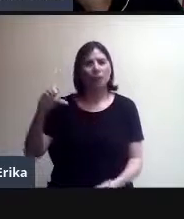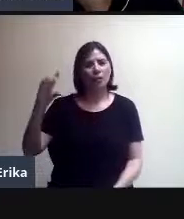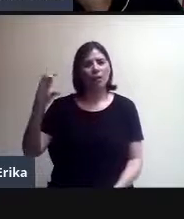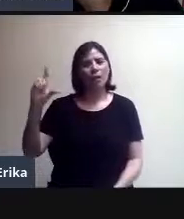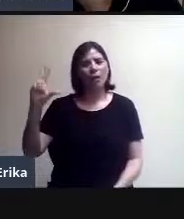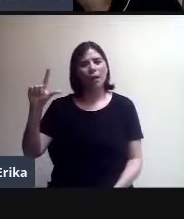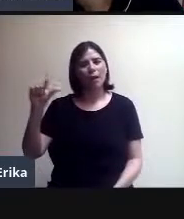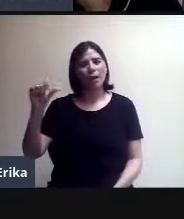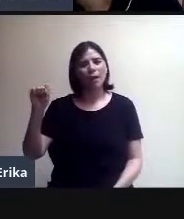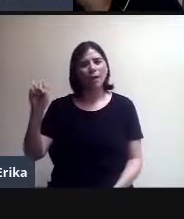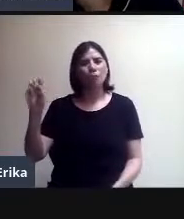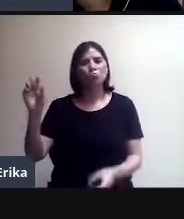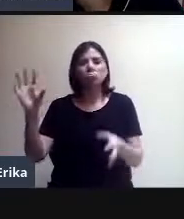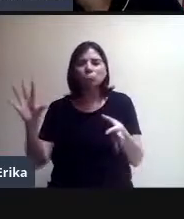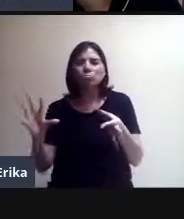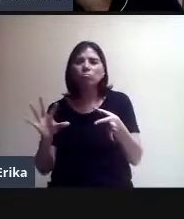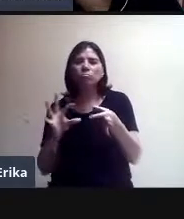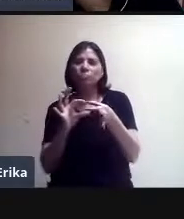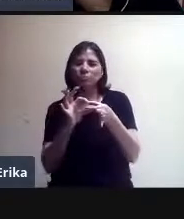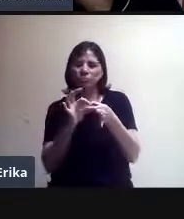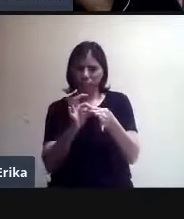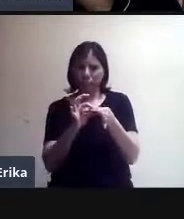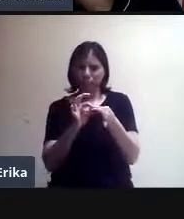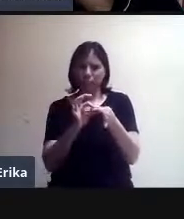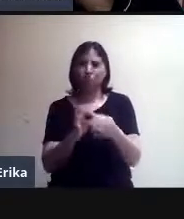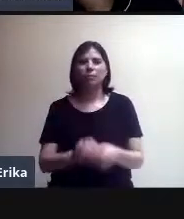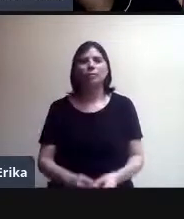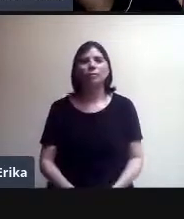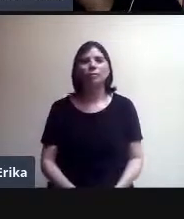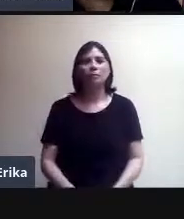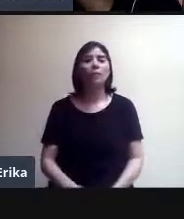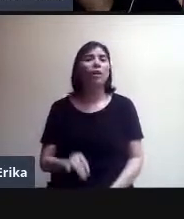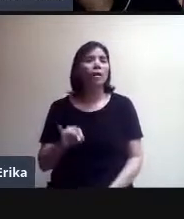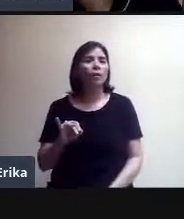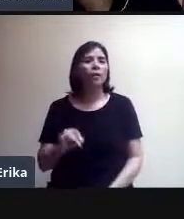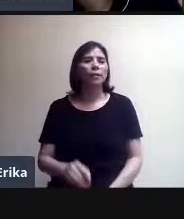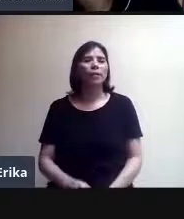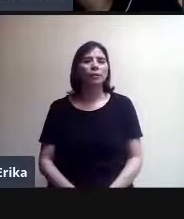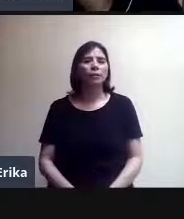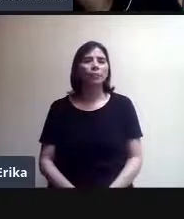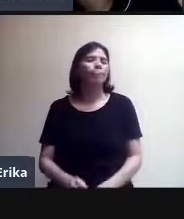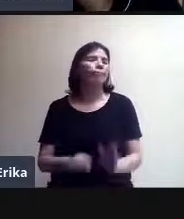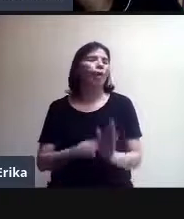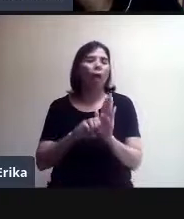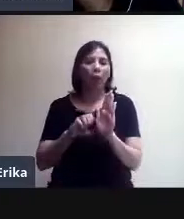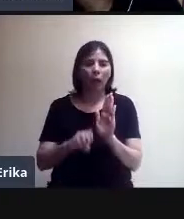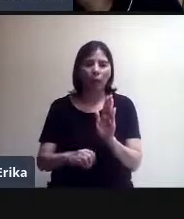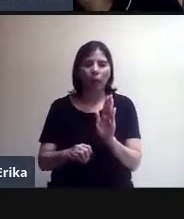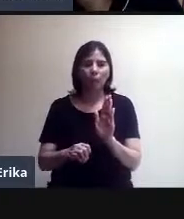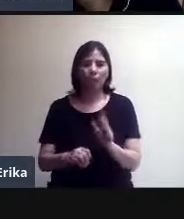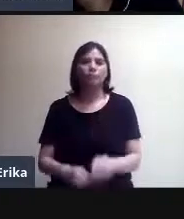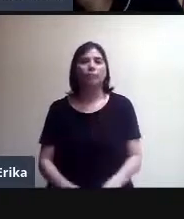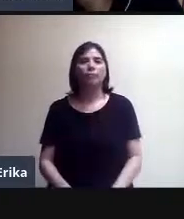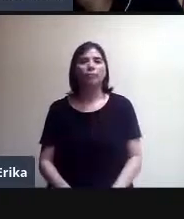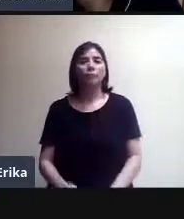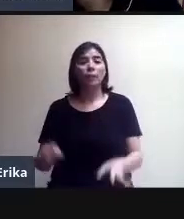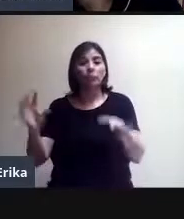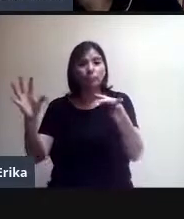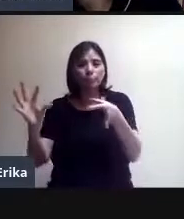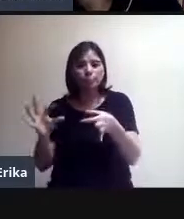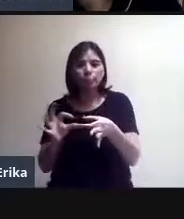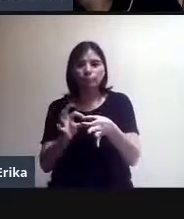mensaje con un anexo, con el clip que ahí aparece. De hecho, aquí, por ejemplo, si este vínculo no fuera de aquí,